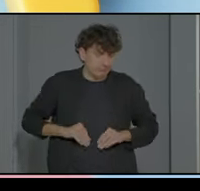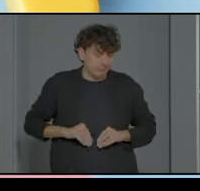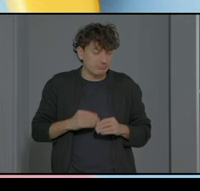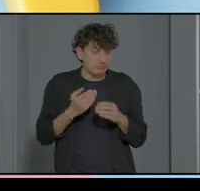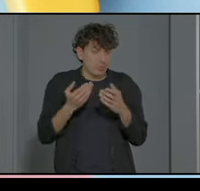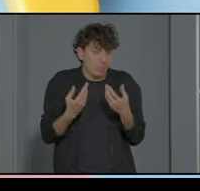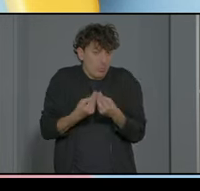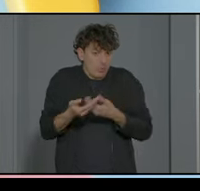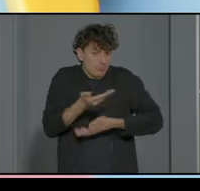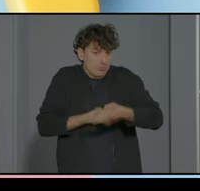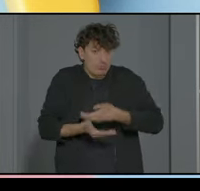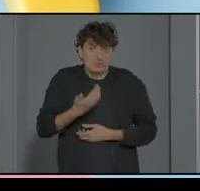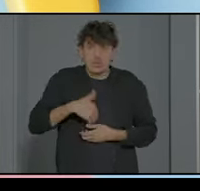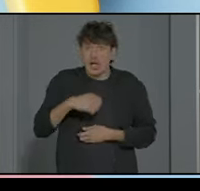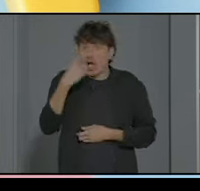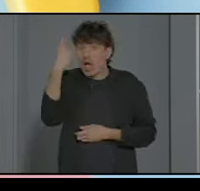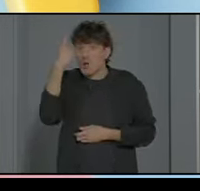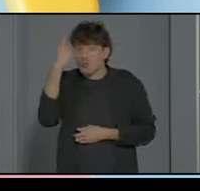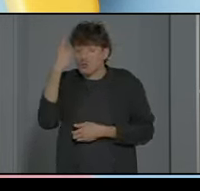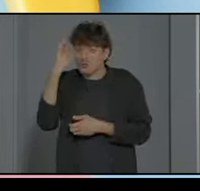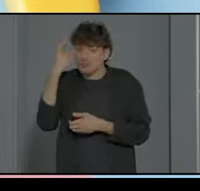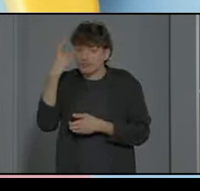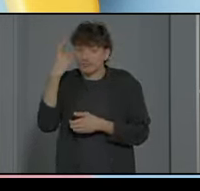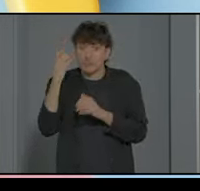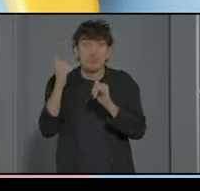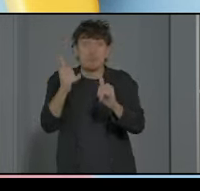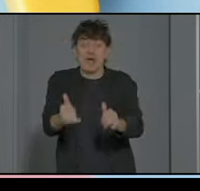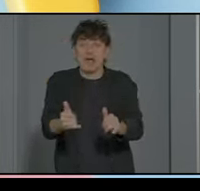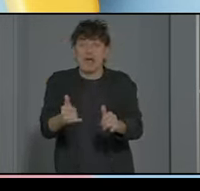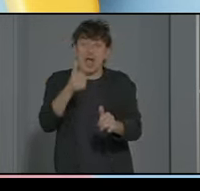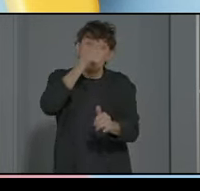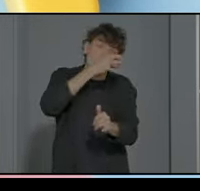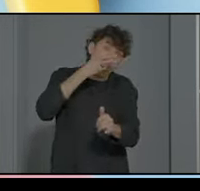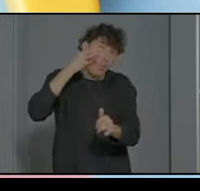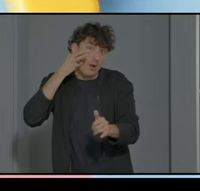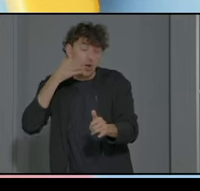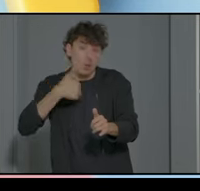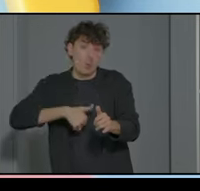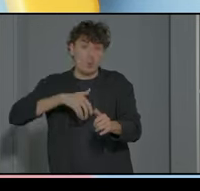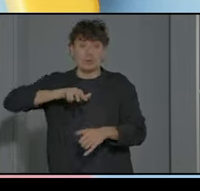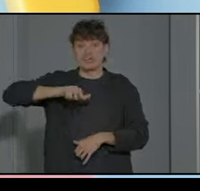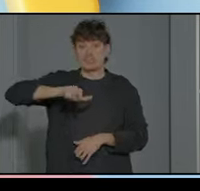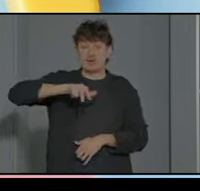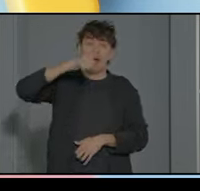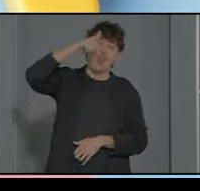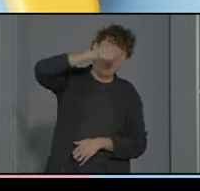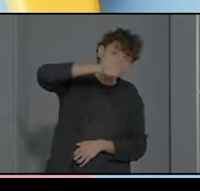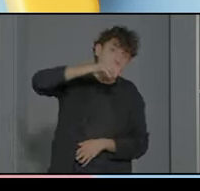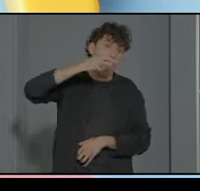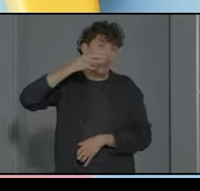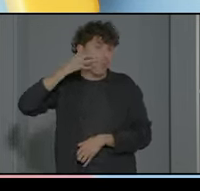cuando recibimos ya al alumno o a la alumna a mí me cuesta este lenguaje que es que en castellano siempre sabéis bueno